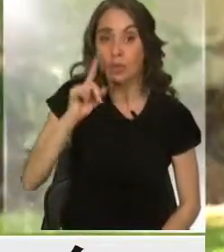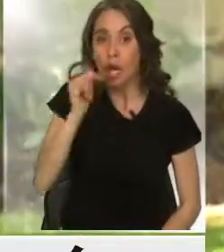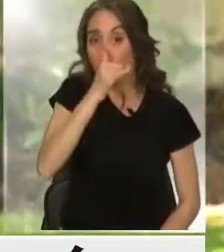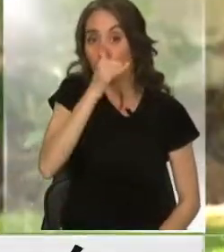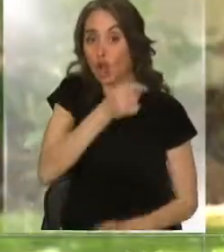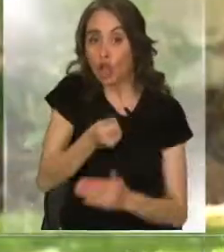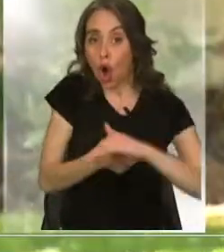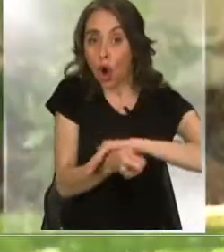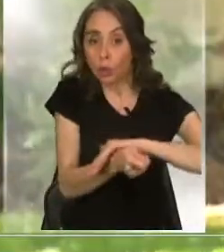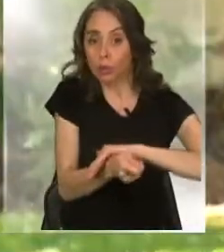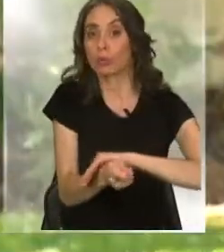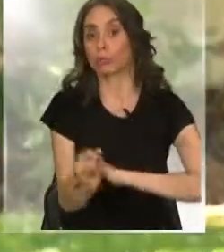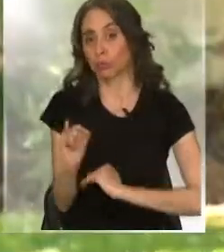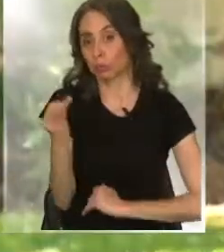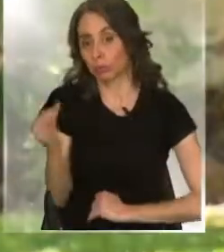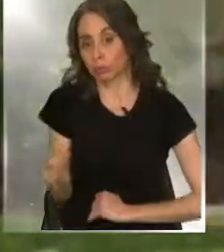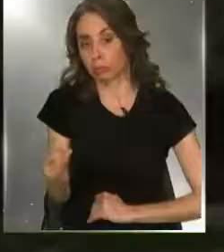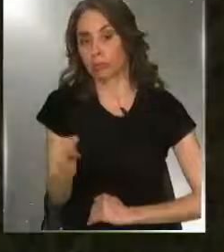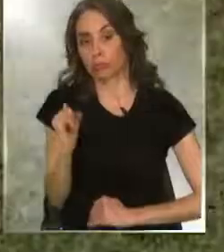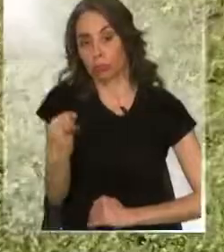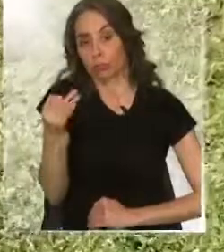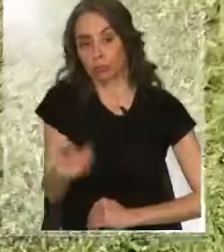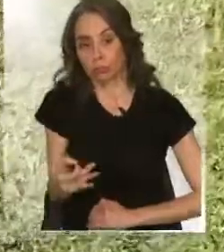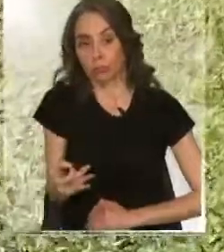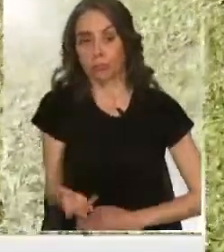Desde luego. Desde luego.